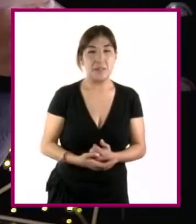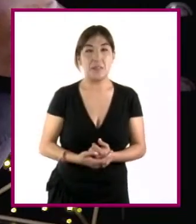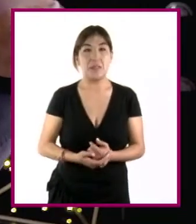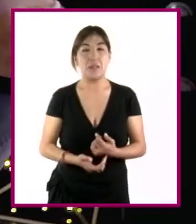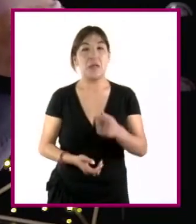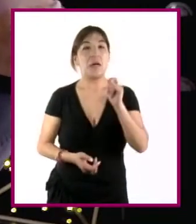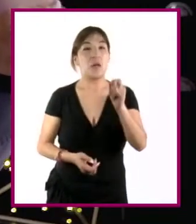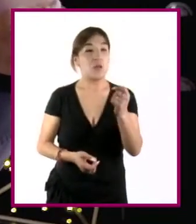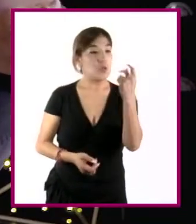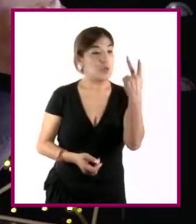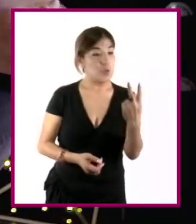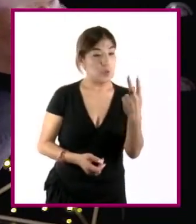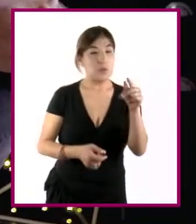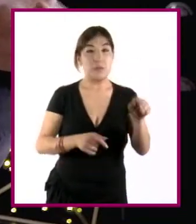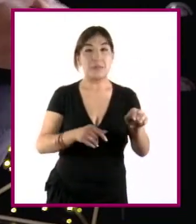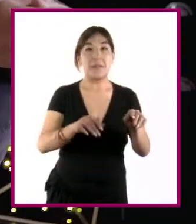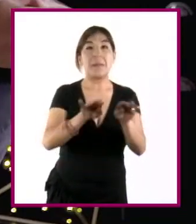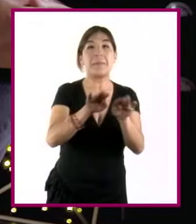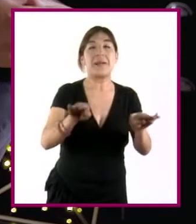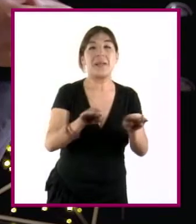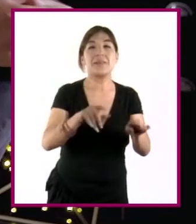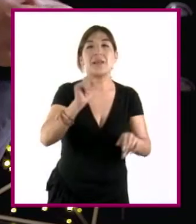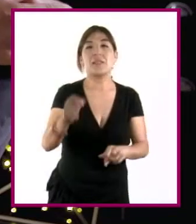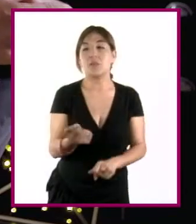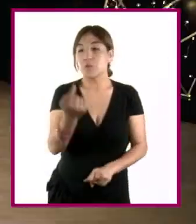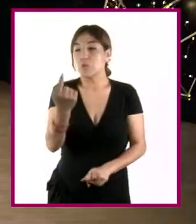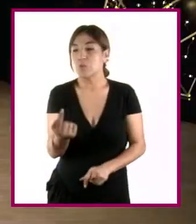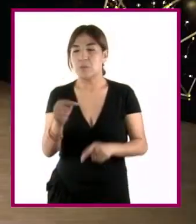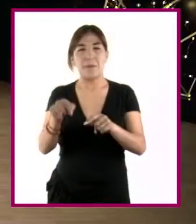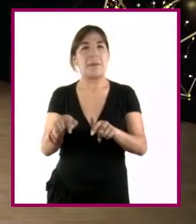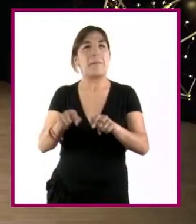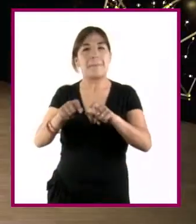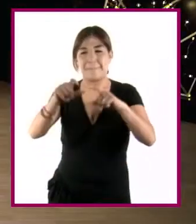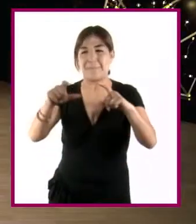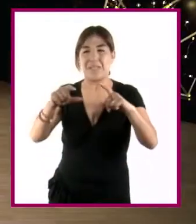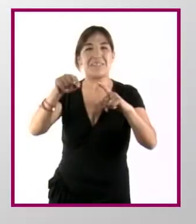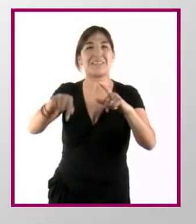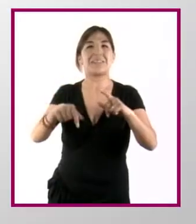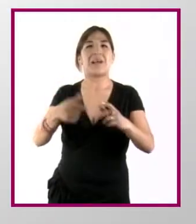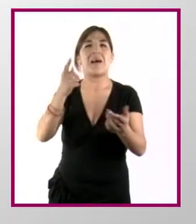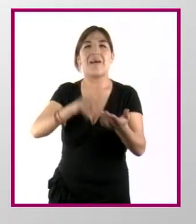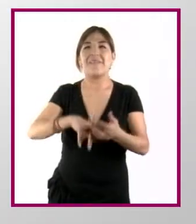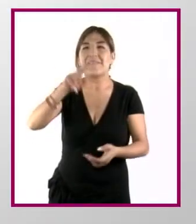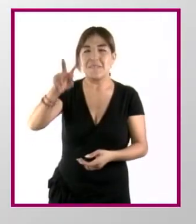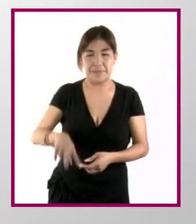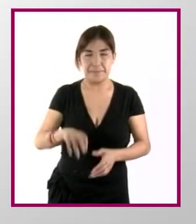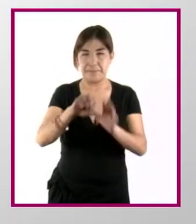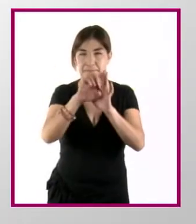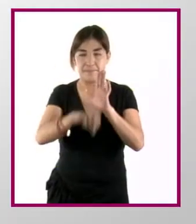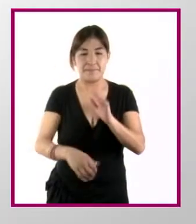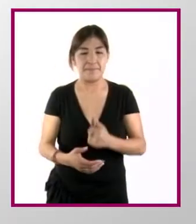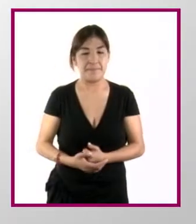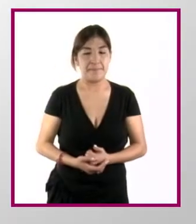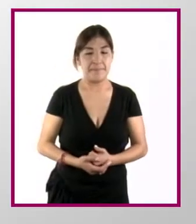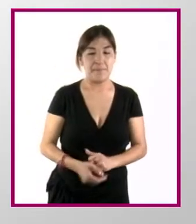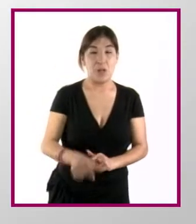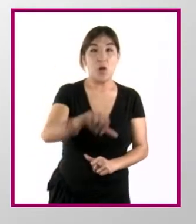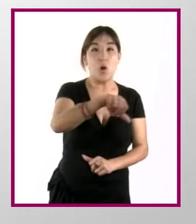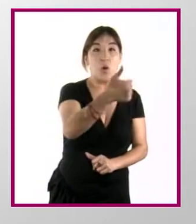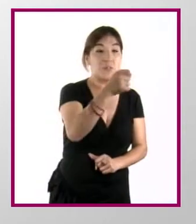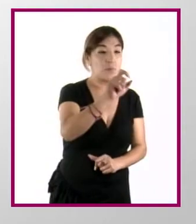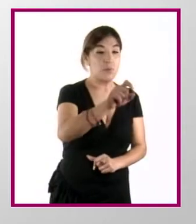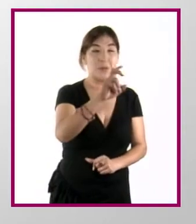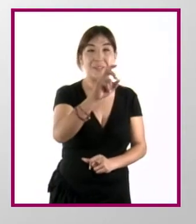unidades del plano corresponderá a una de la vida real. Si el diámetro de este dibujo mide 11.36